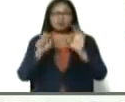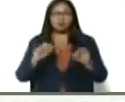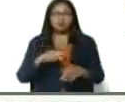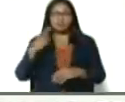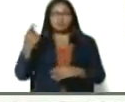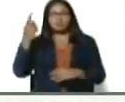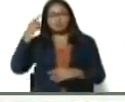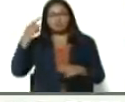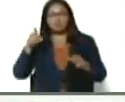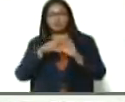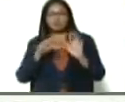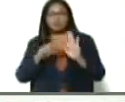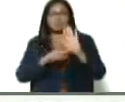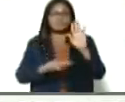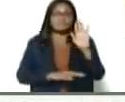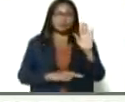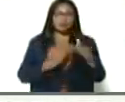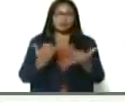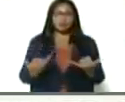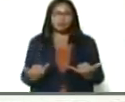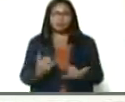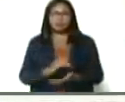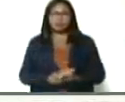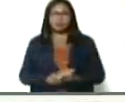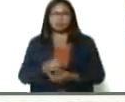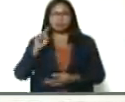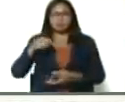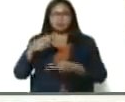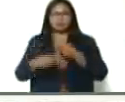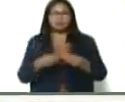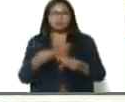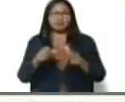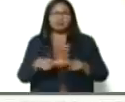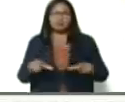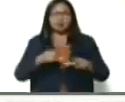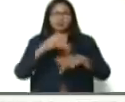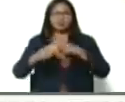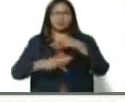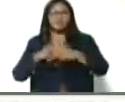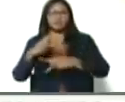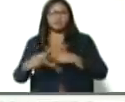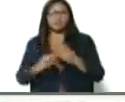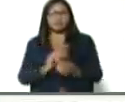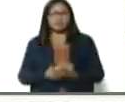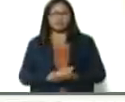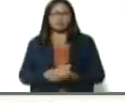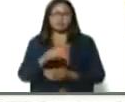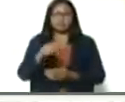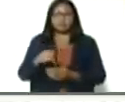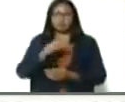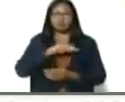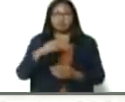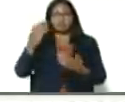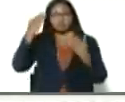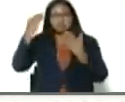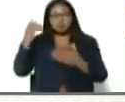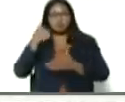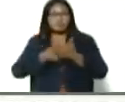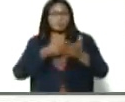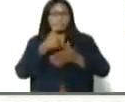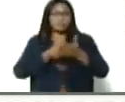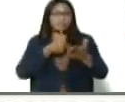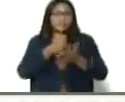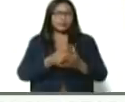pasados, usted irá a ver, instrucciones, de todo lo que tiene que ser, el campo, la productividad, bueno, desde aquí, el salud, la combatividad,